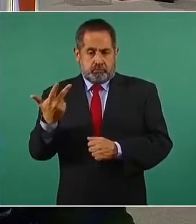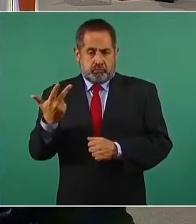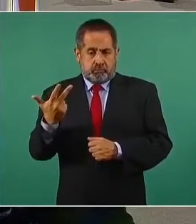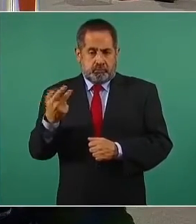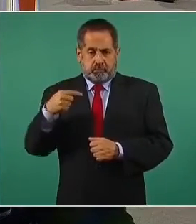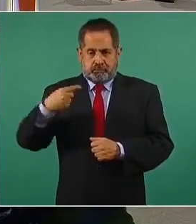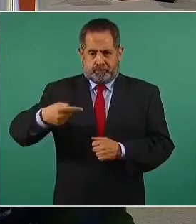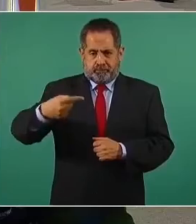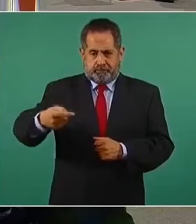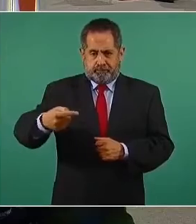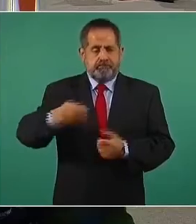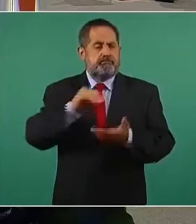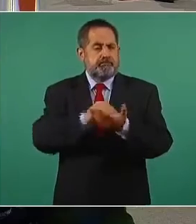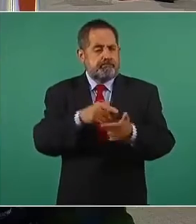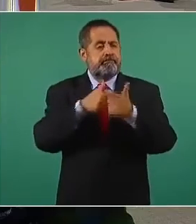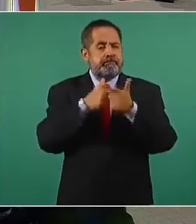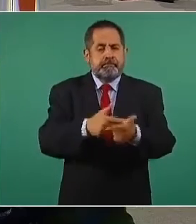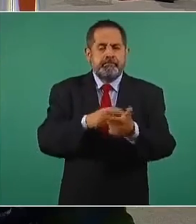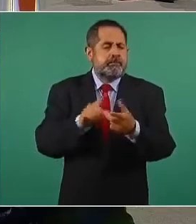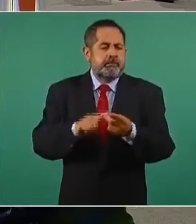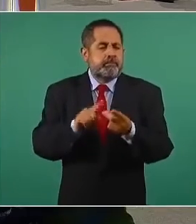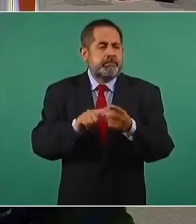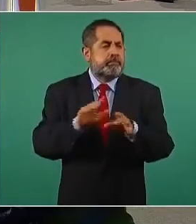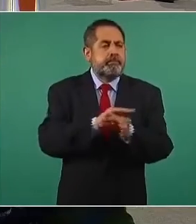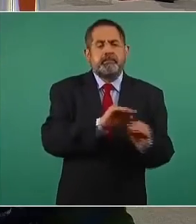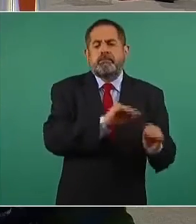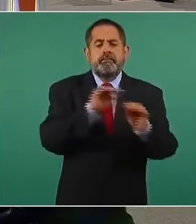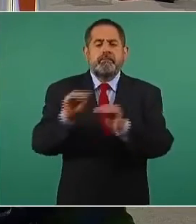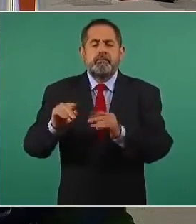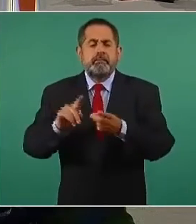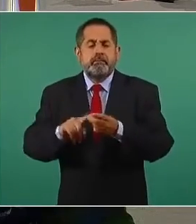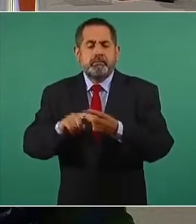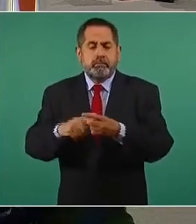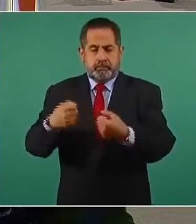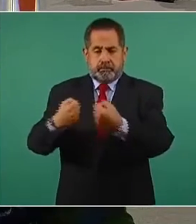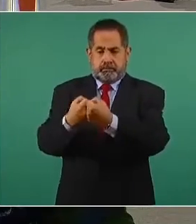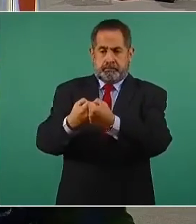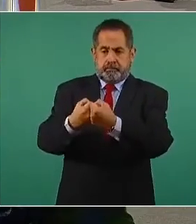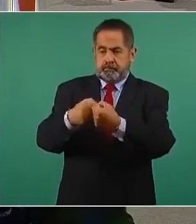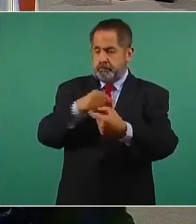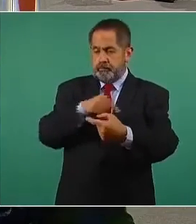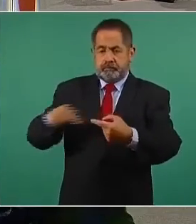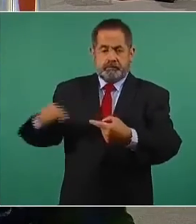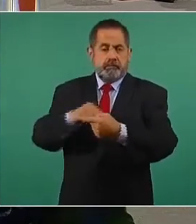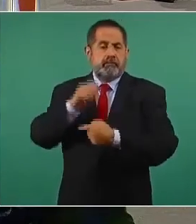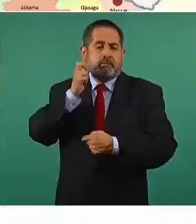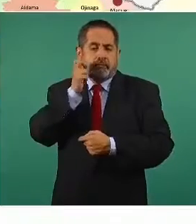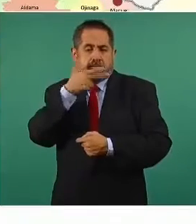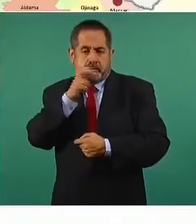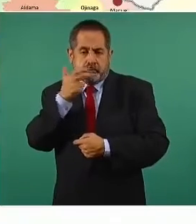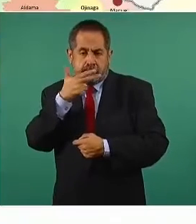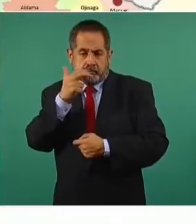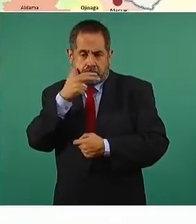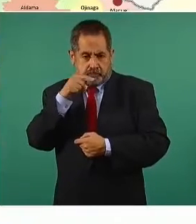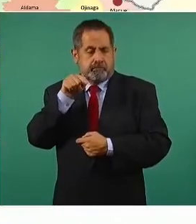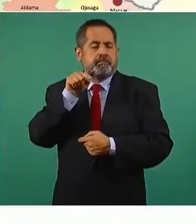la jornada de vacunación en los municipios fronterizos del estado de Chihuahua,